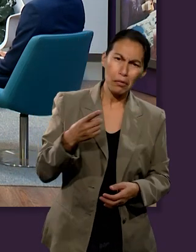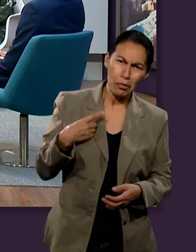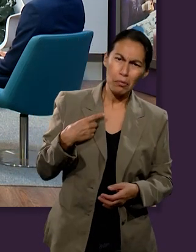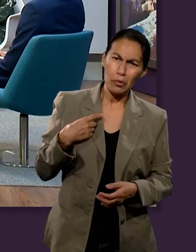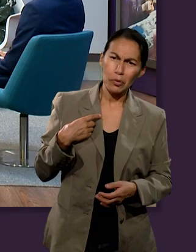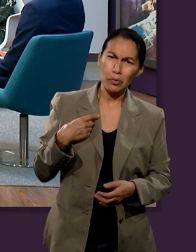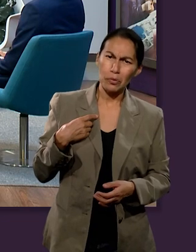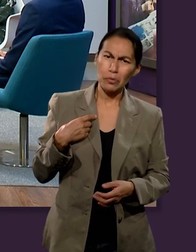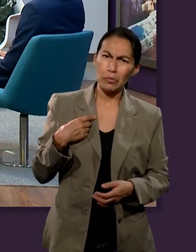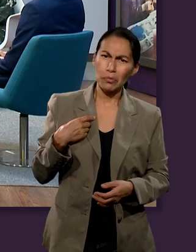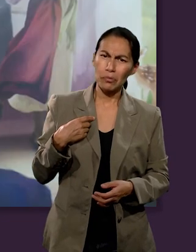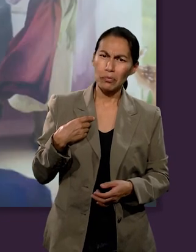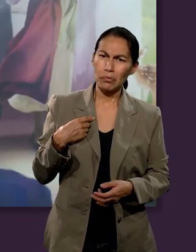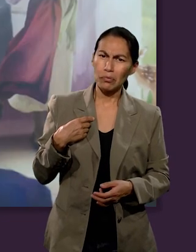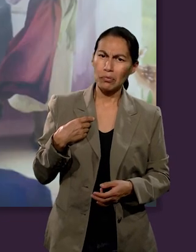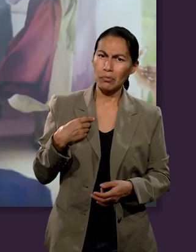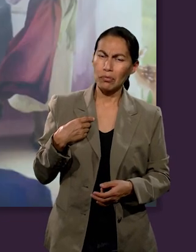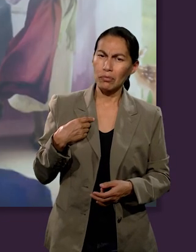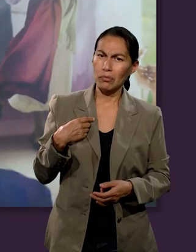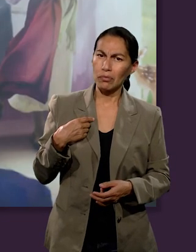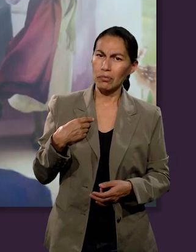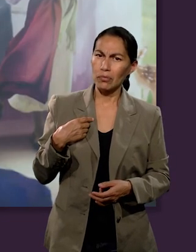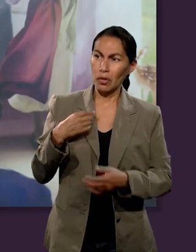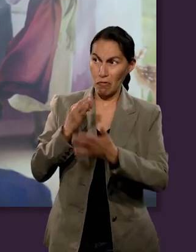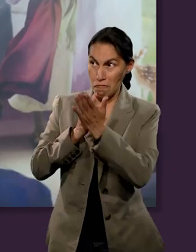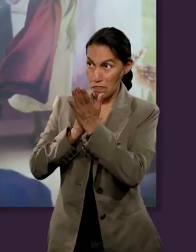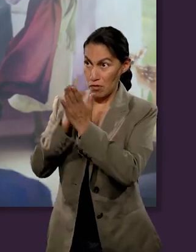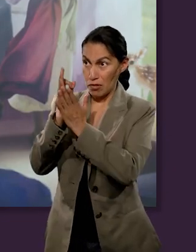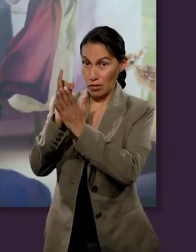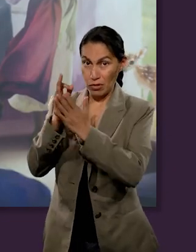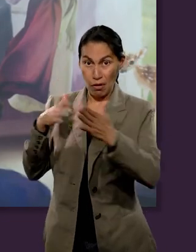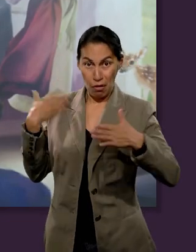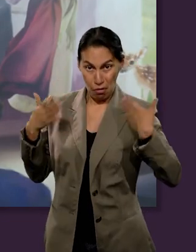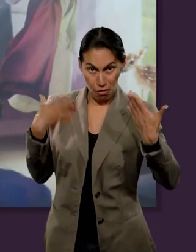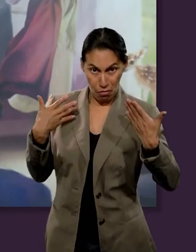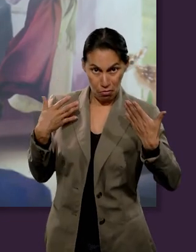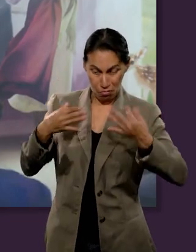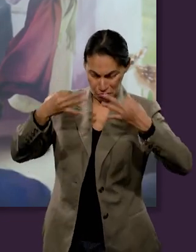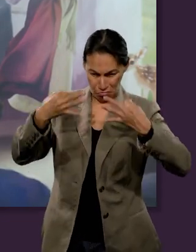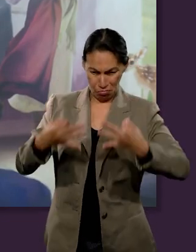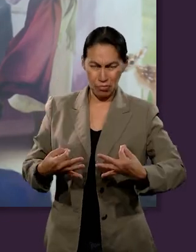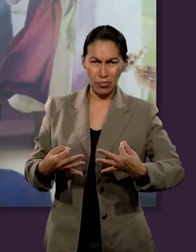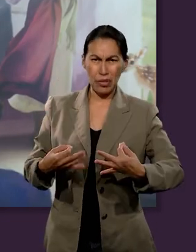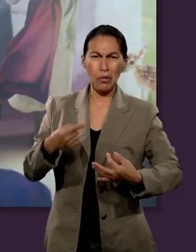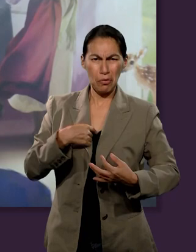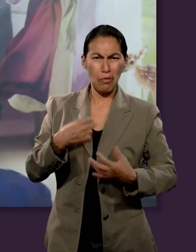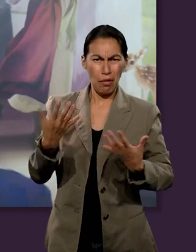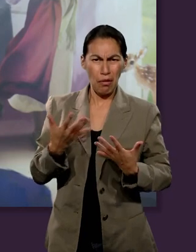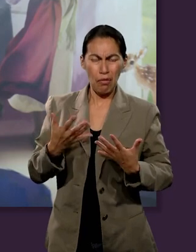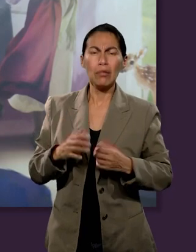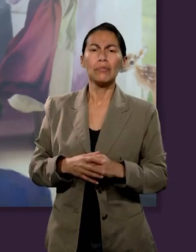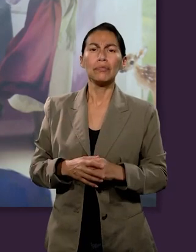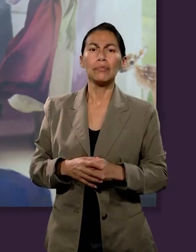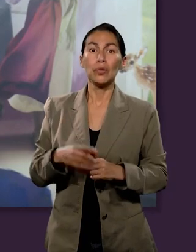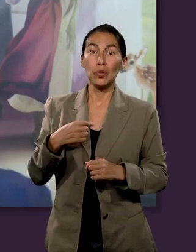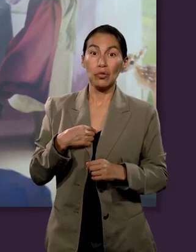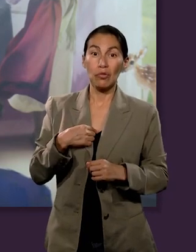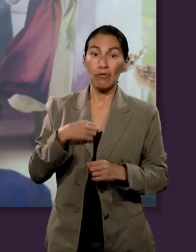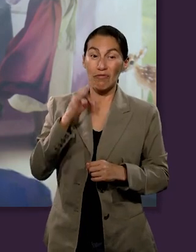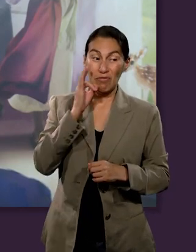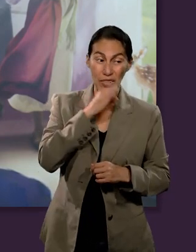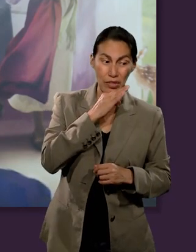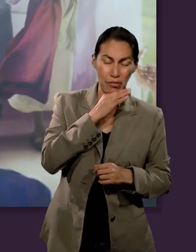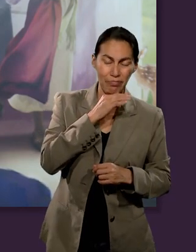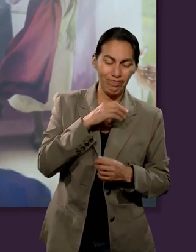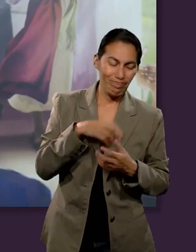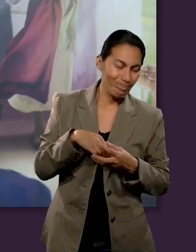Deberíamos serlo. Honestos en el sentido de estar alegres con lo que hacemos. O no